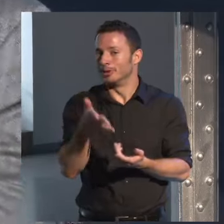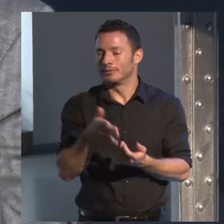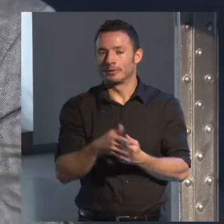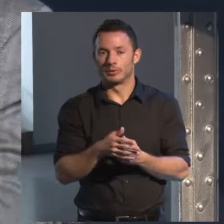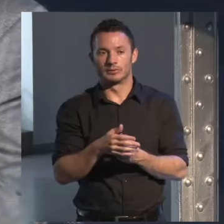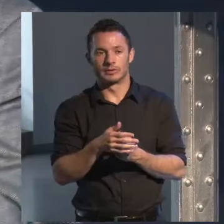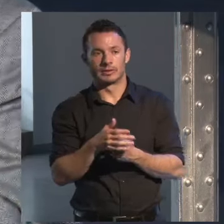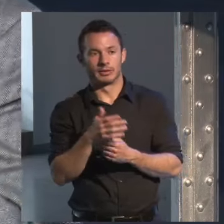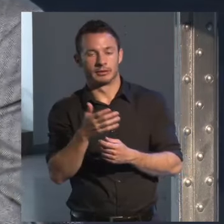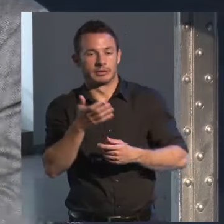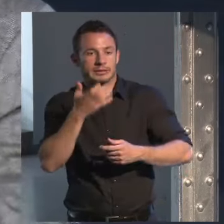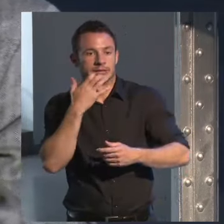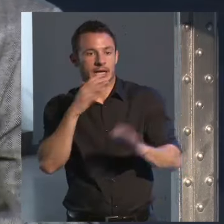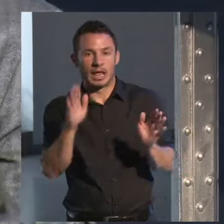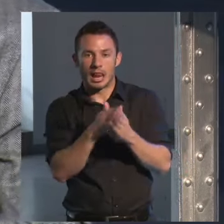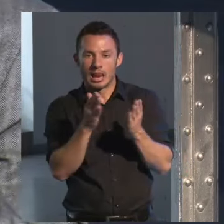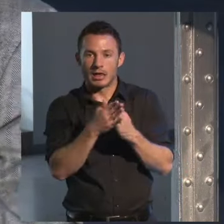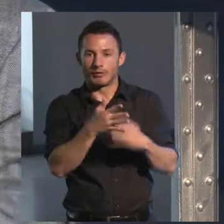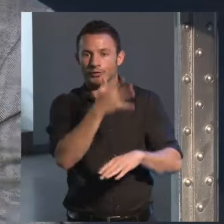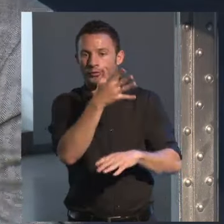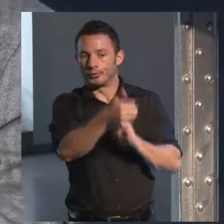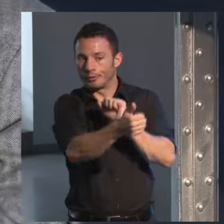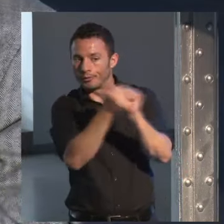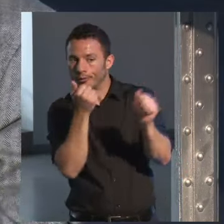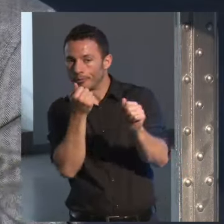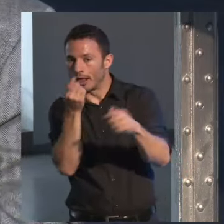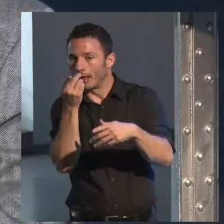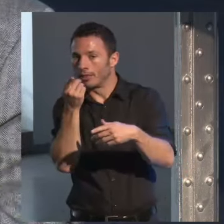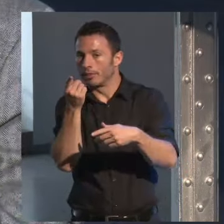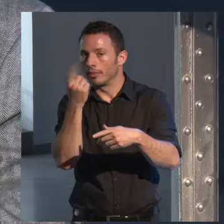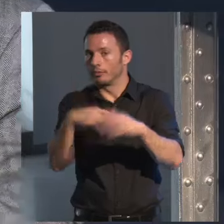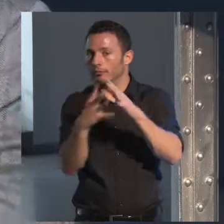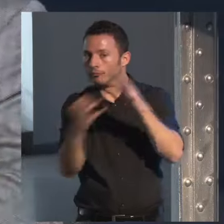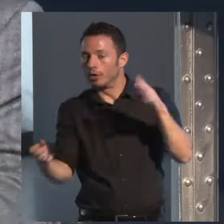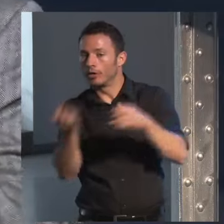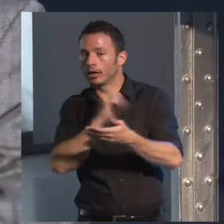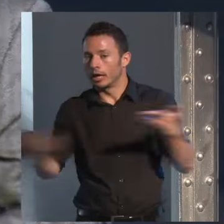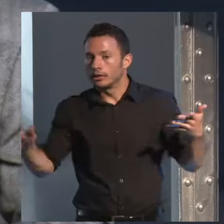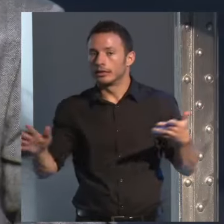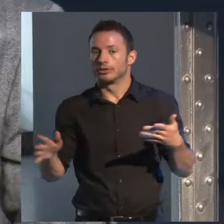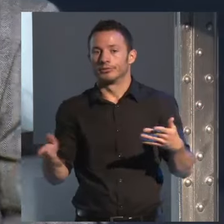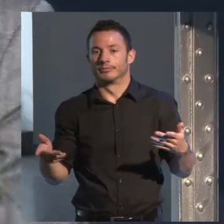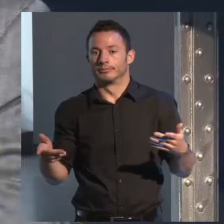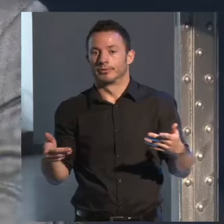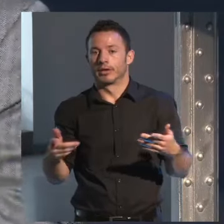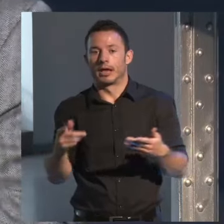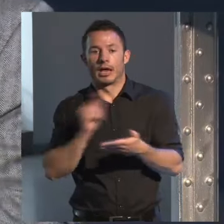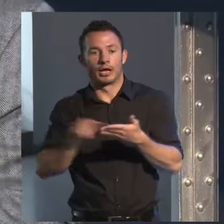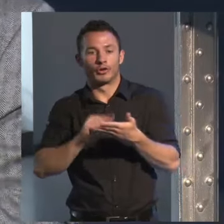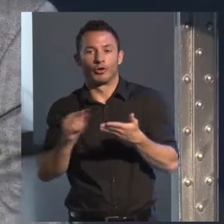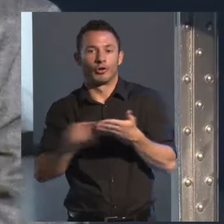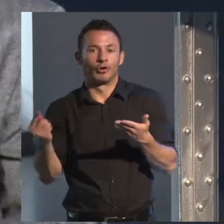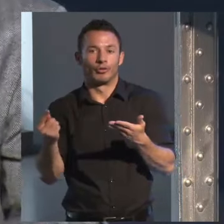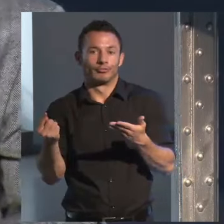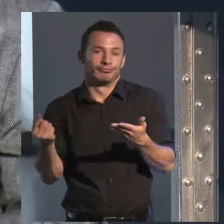pirateas los libros y el escritor no gana dinero de que vive el escritor y dice bueno que no viva y si no vive el